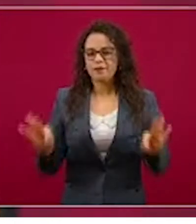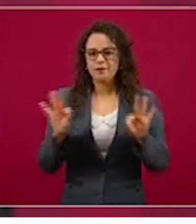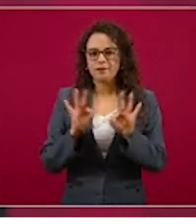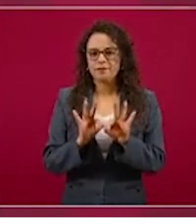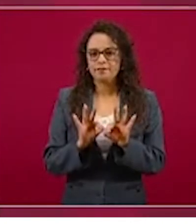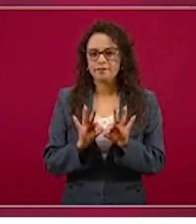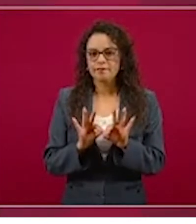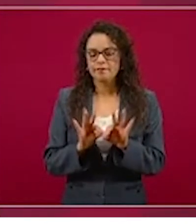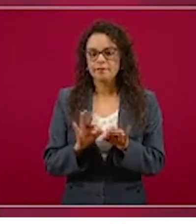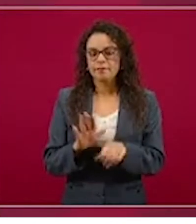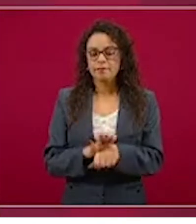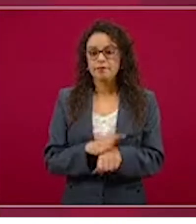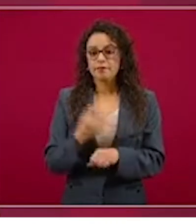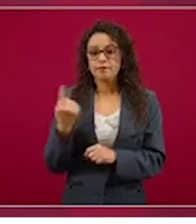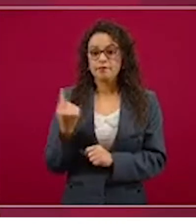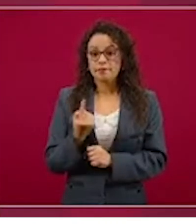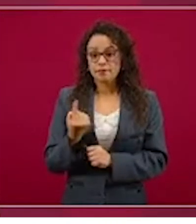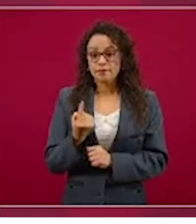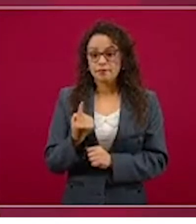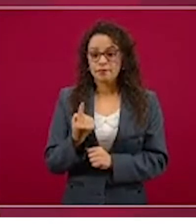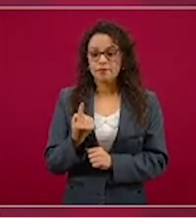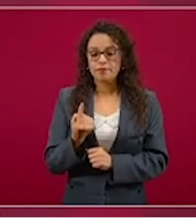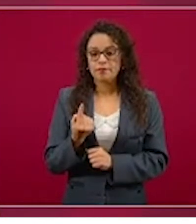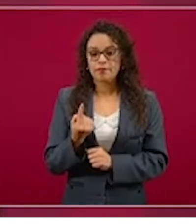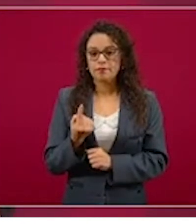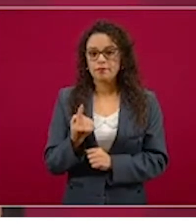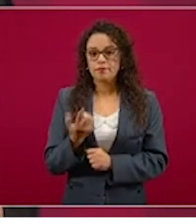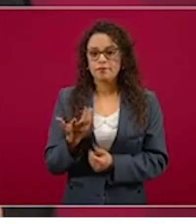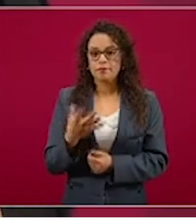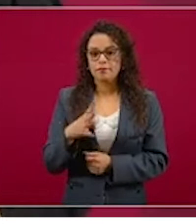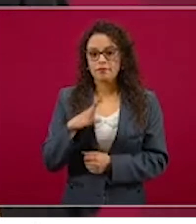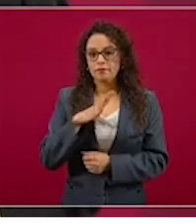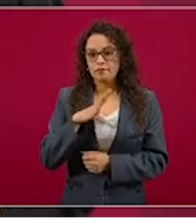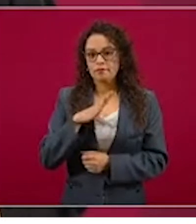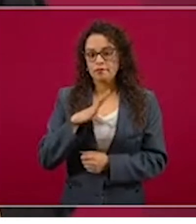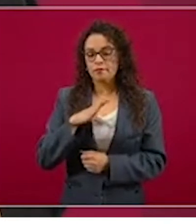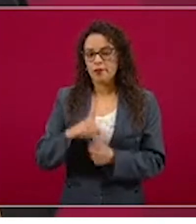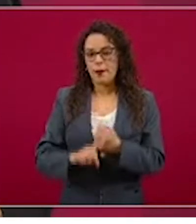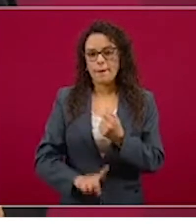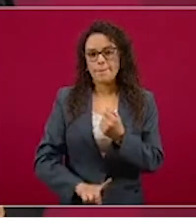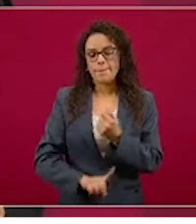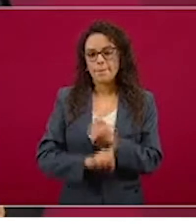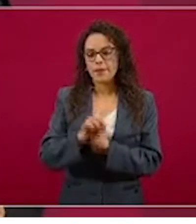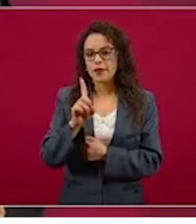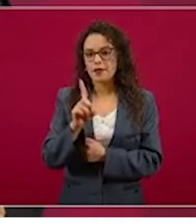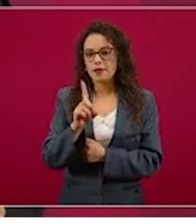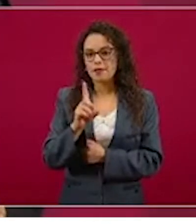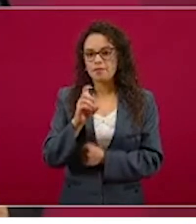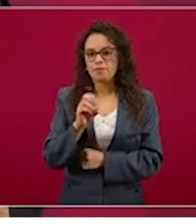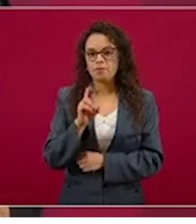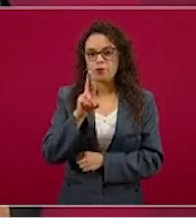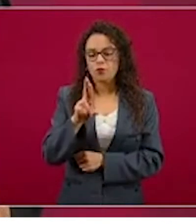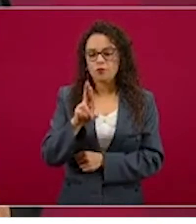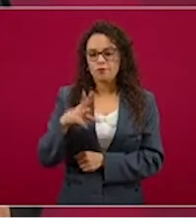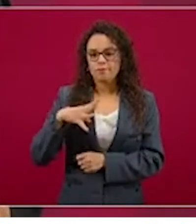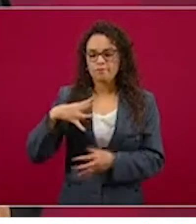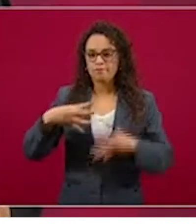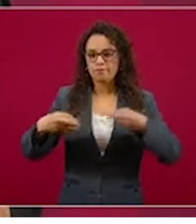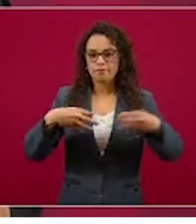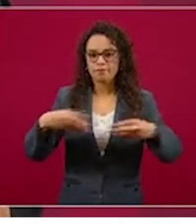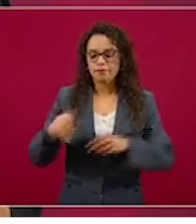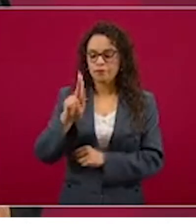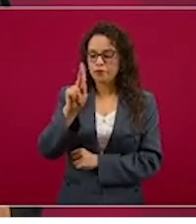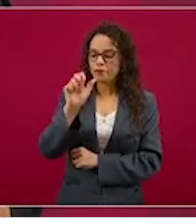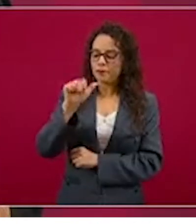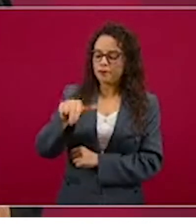hemos sido afectados de una pandemia que